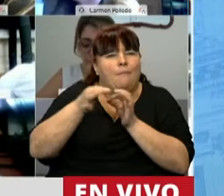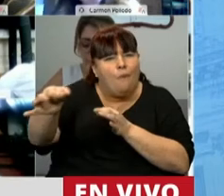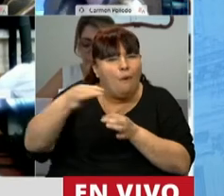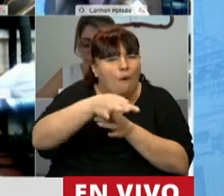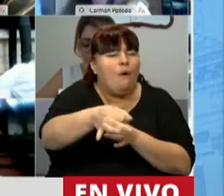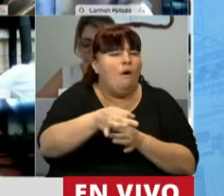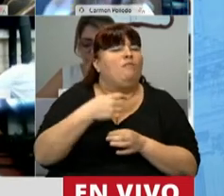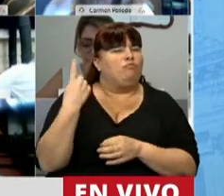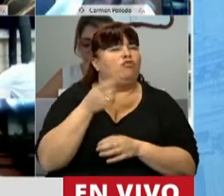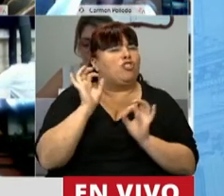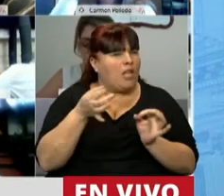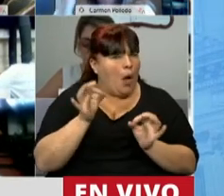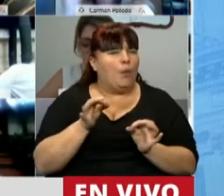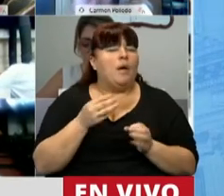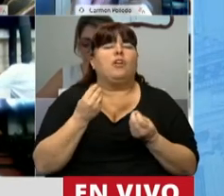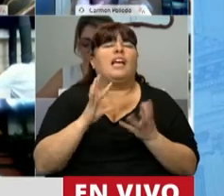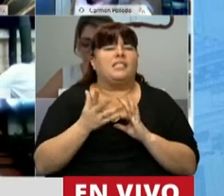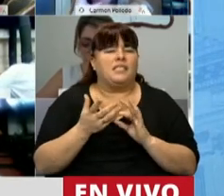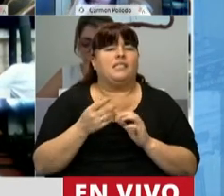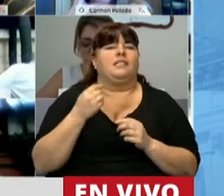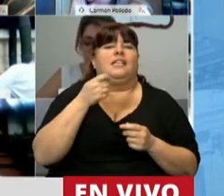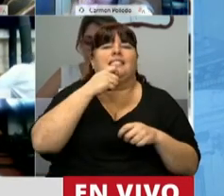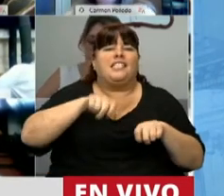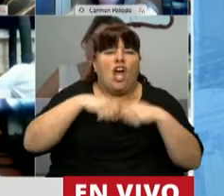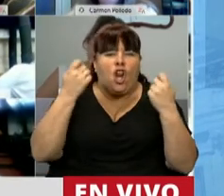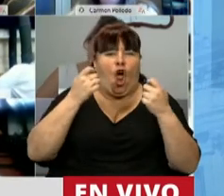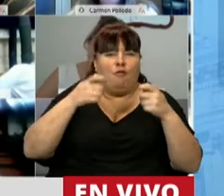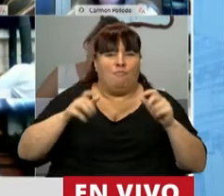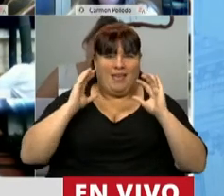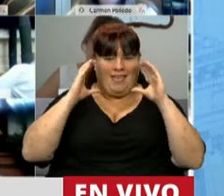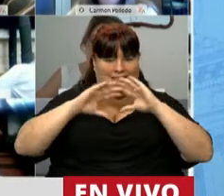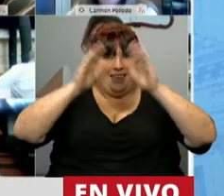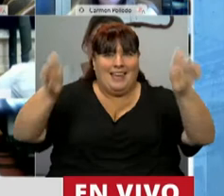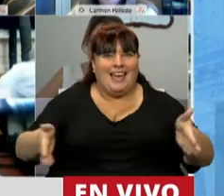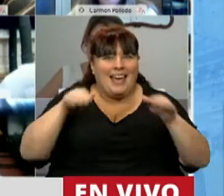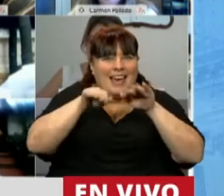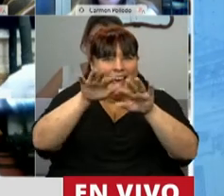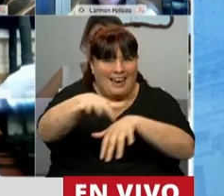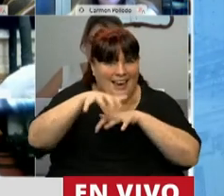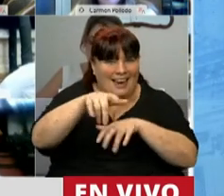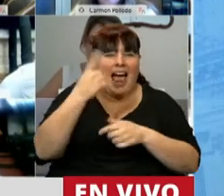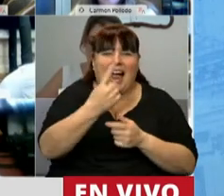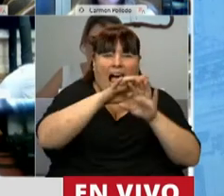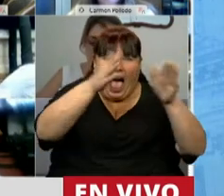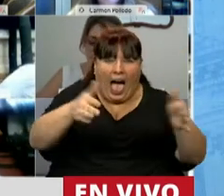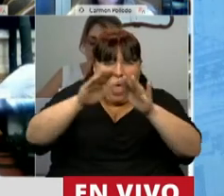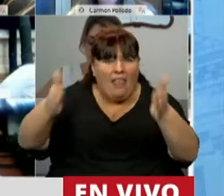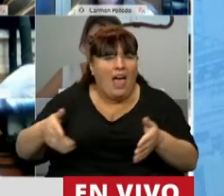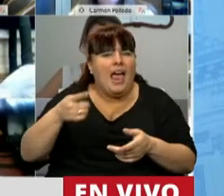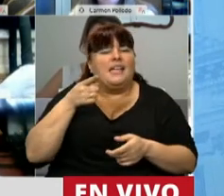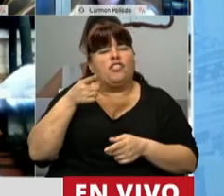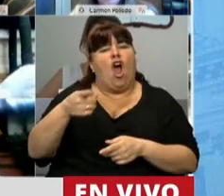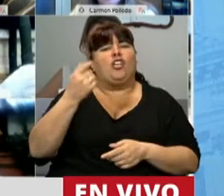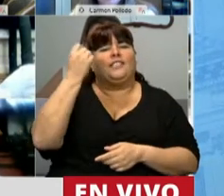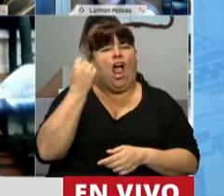provincias, sabemos lo que significa cada rotura de silo bolsa. Cada rotura de silo bolsa es un daño a la